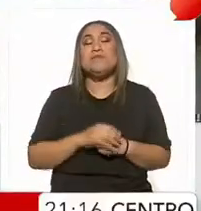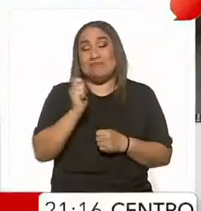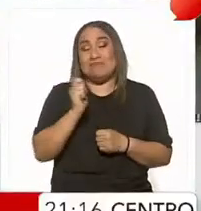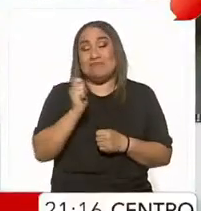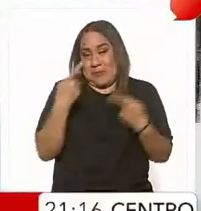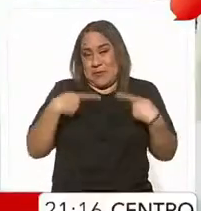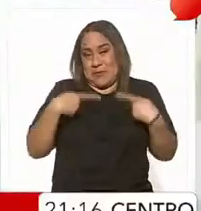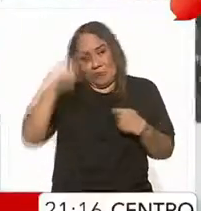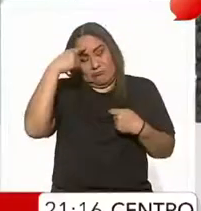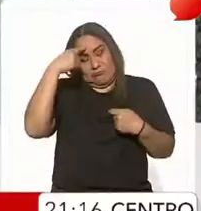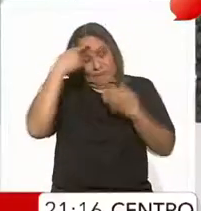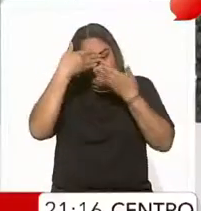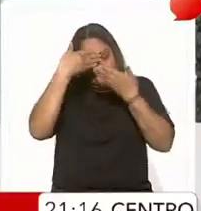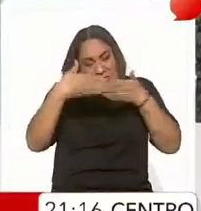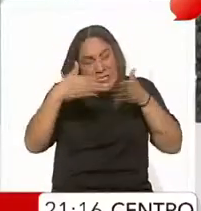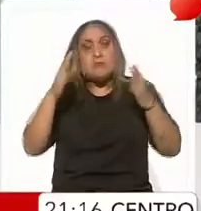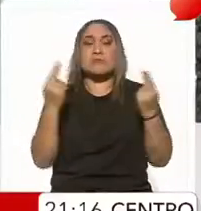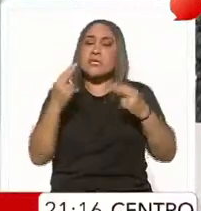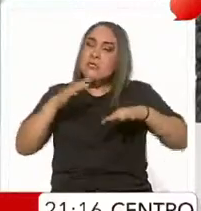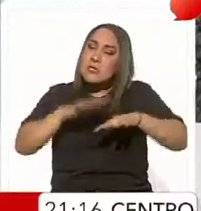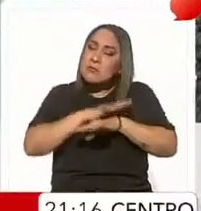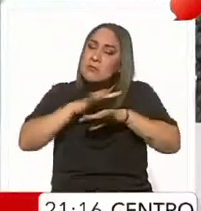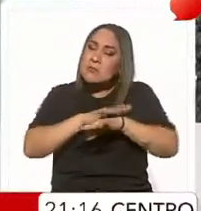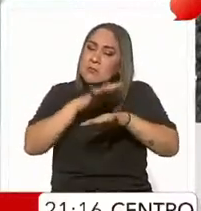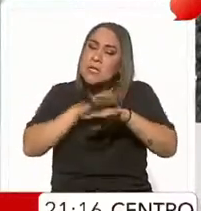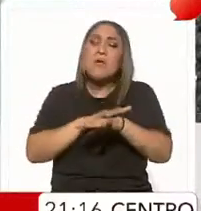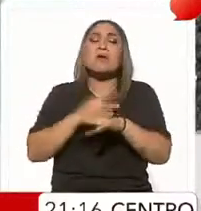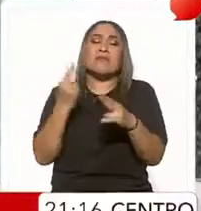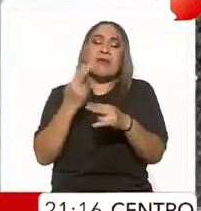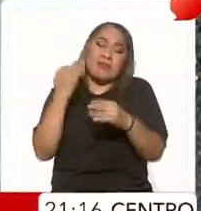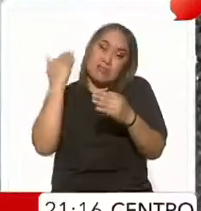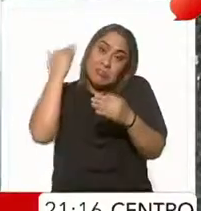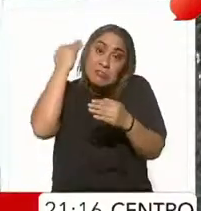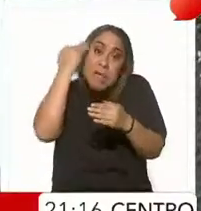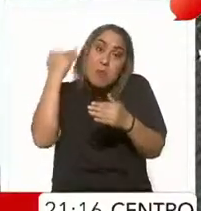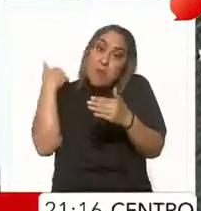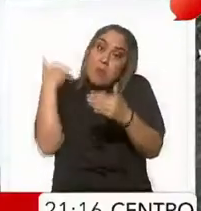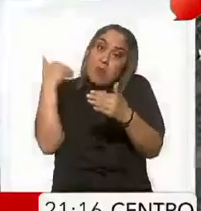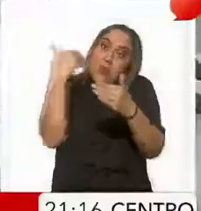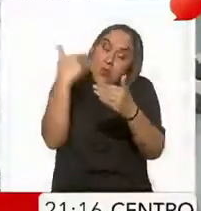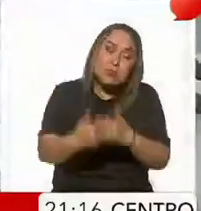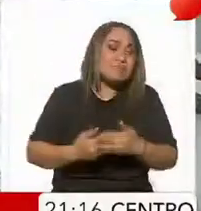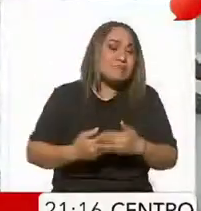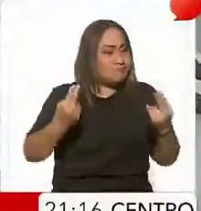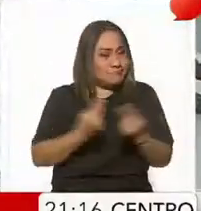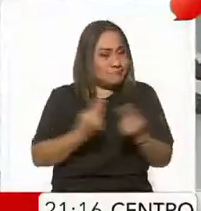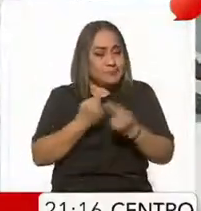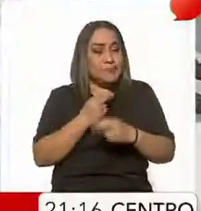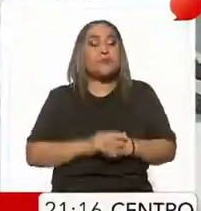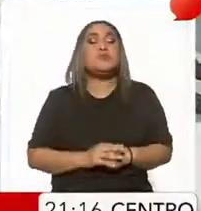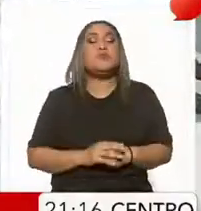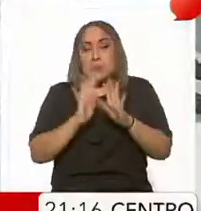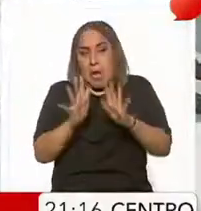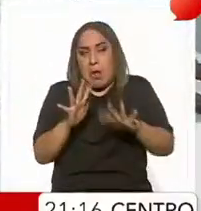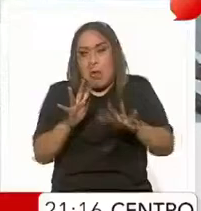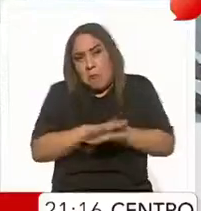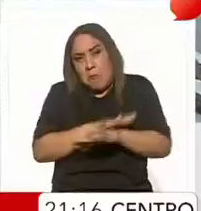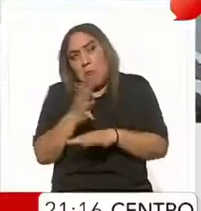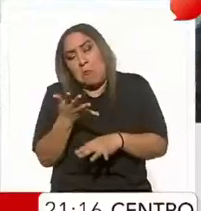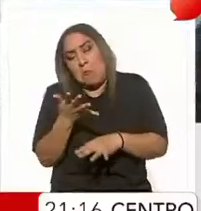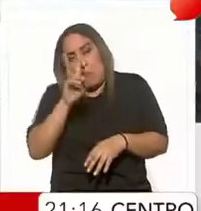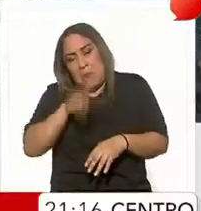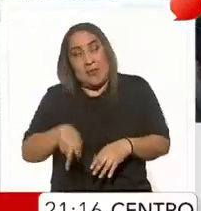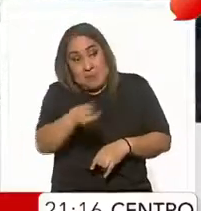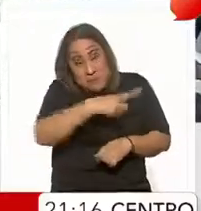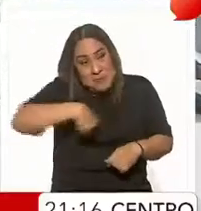conciencia se requiere mucho trabajo y mucho tiempo, entonces pues hay que trabajar mucho. Ha cambiado mucho, creo que nuestra opinión